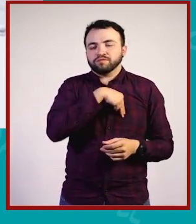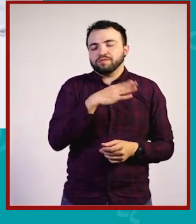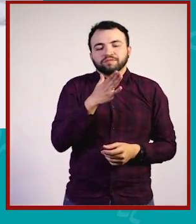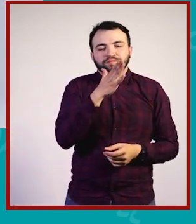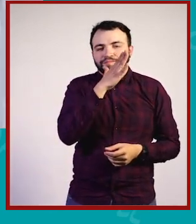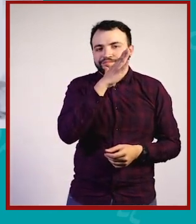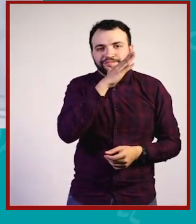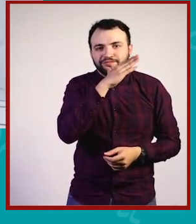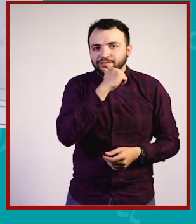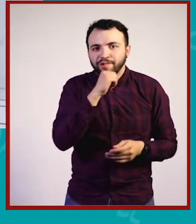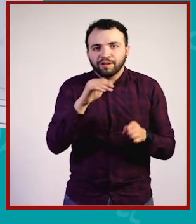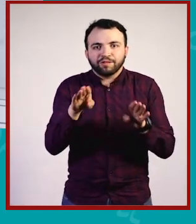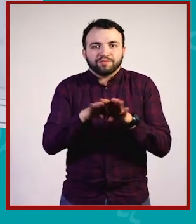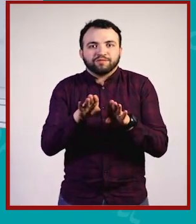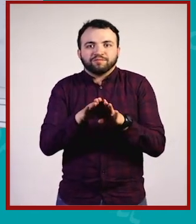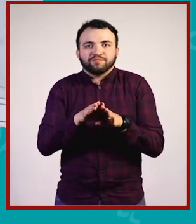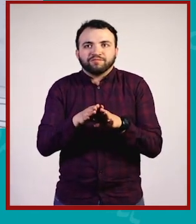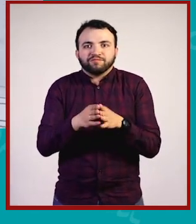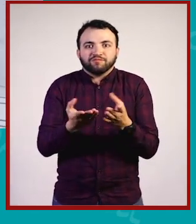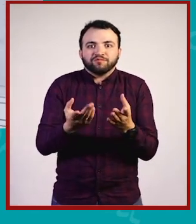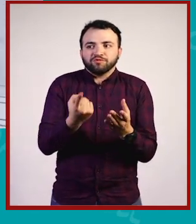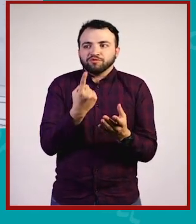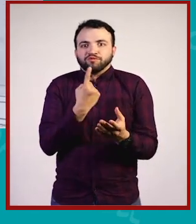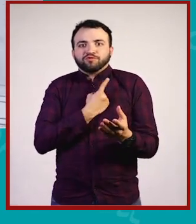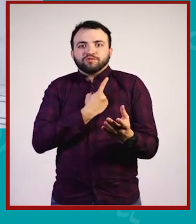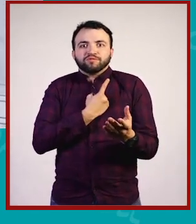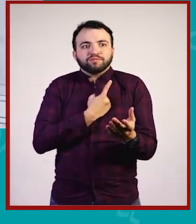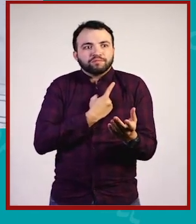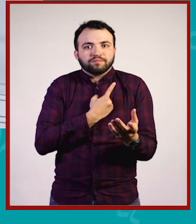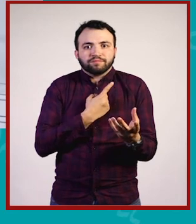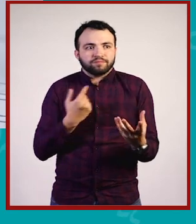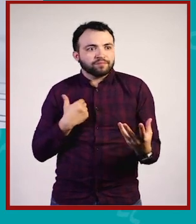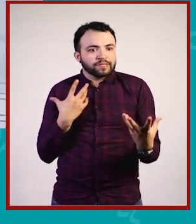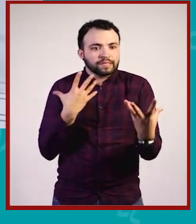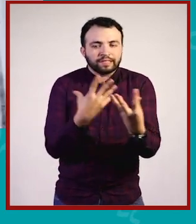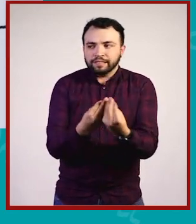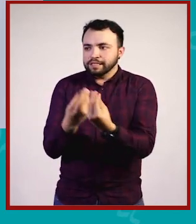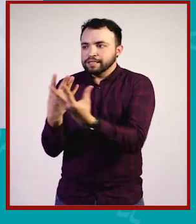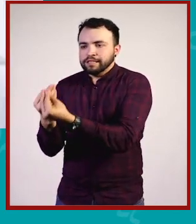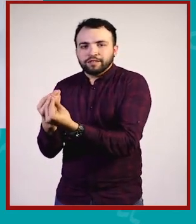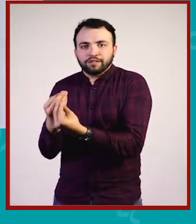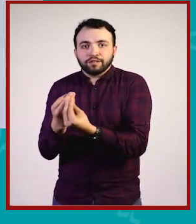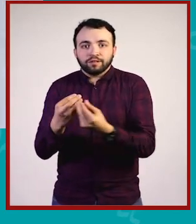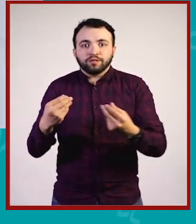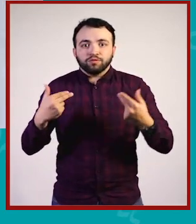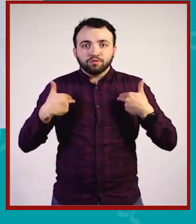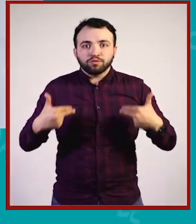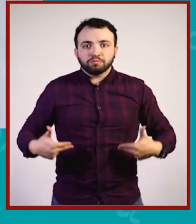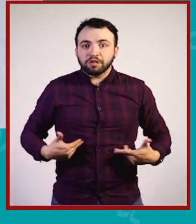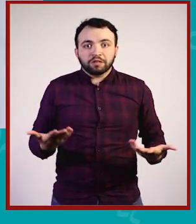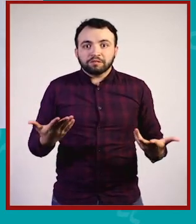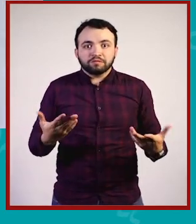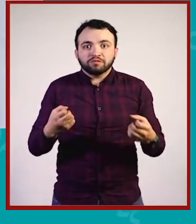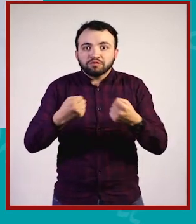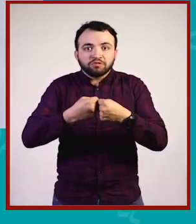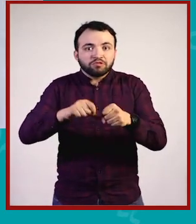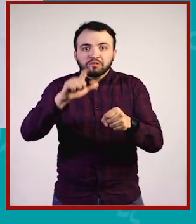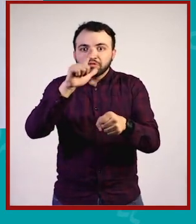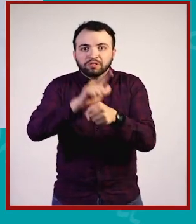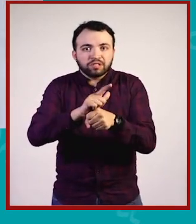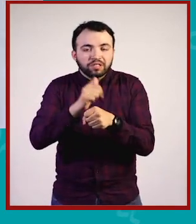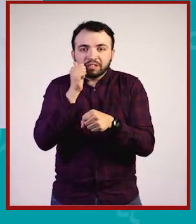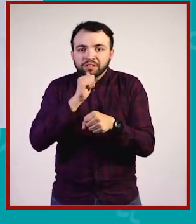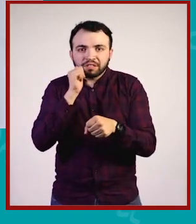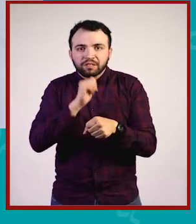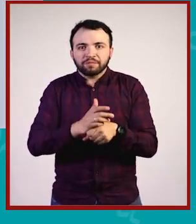estar existiendo en soledad. El ser humano es un animal social. Hay un verso muy bonito